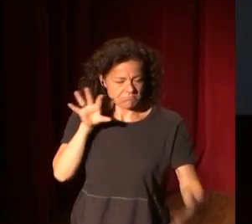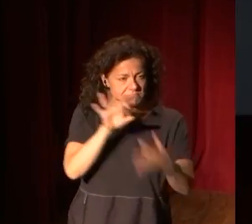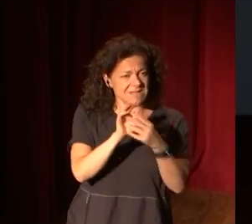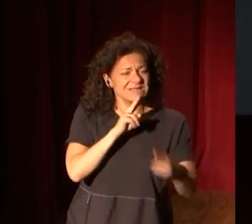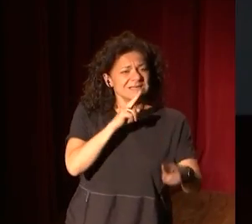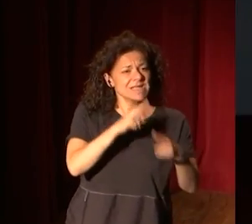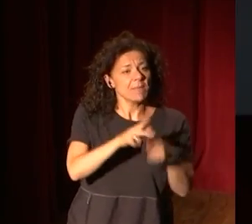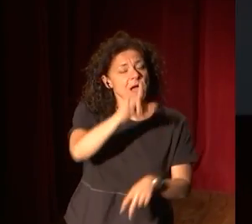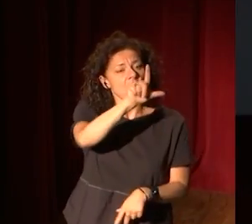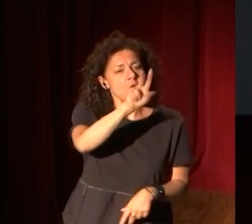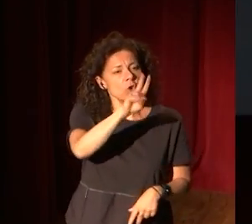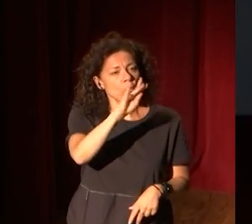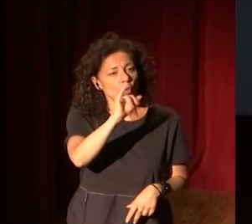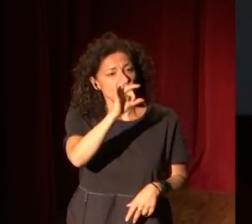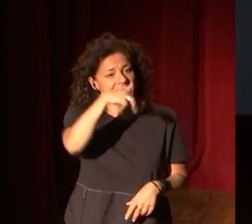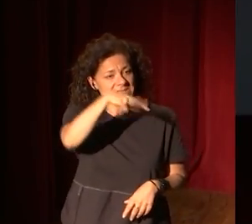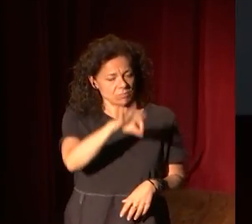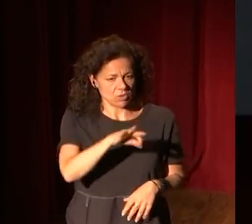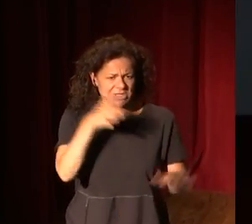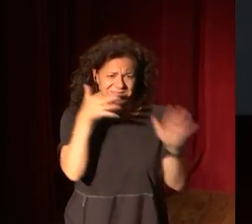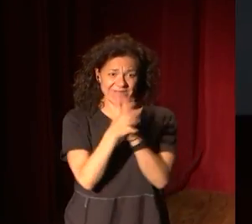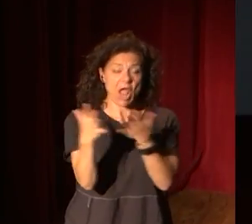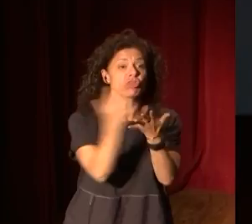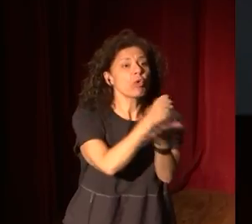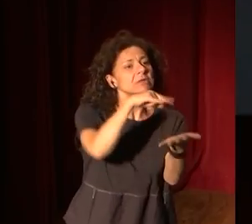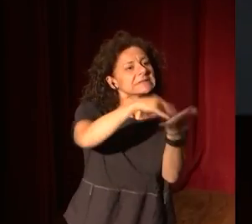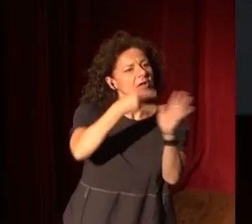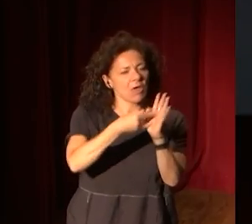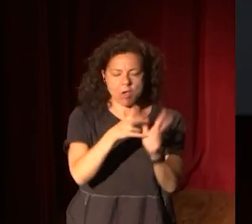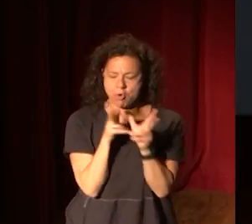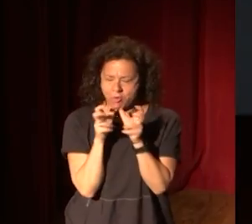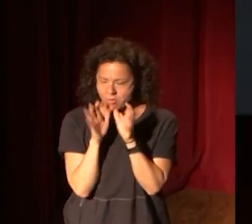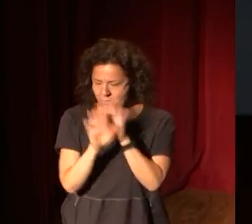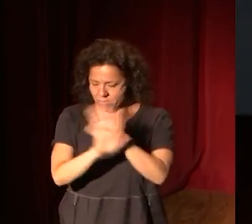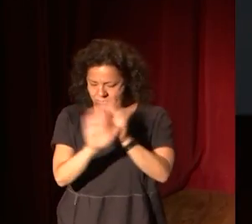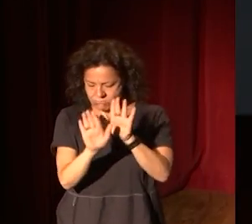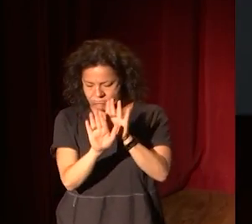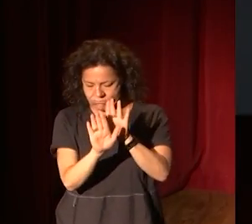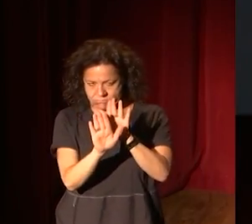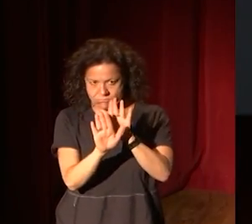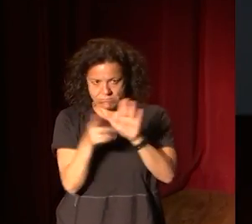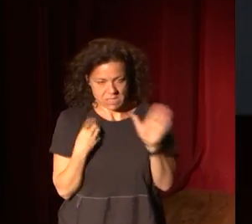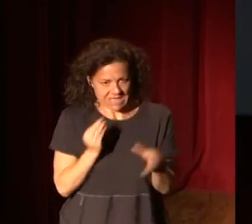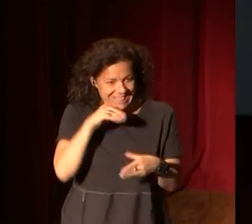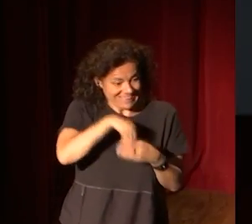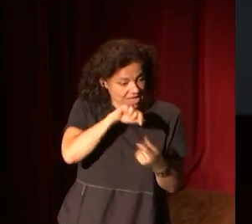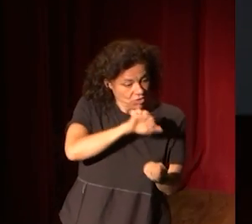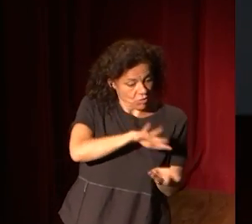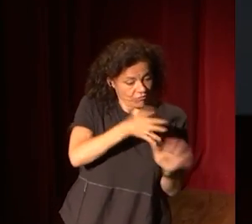ludismo, que es toda tecnología es fatal. Se enmarca dentro de esta